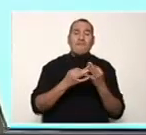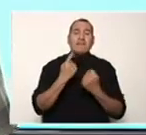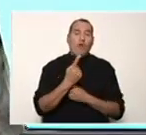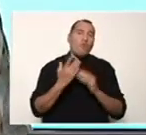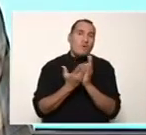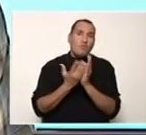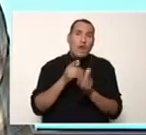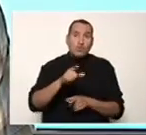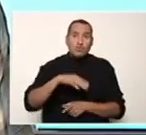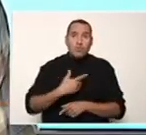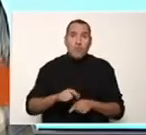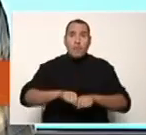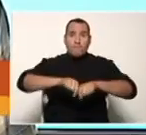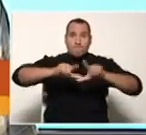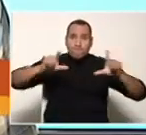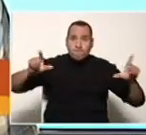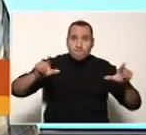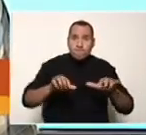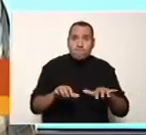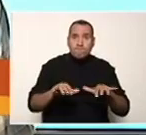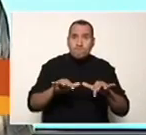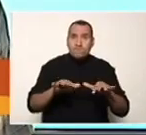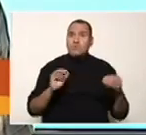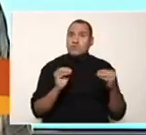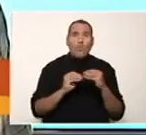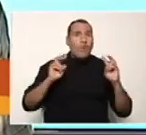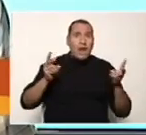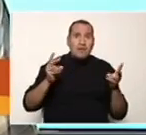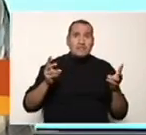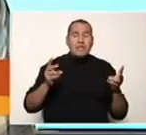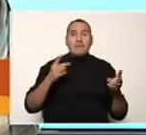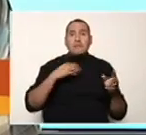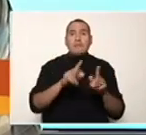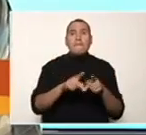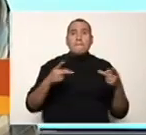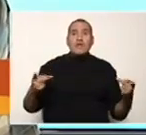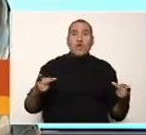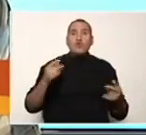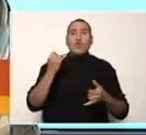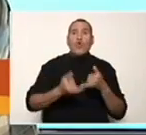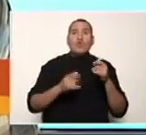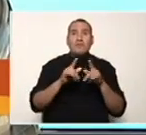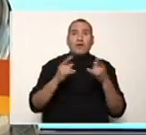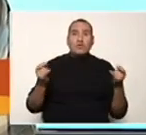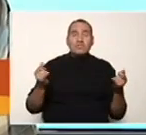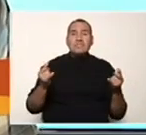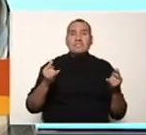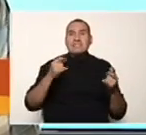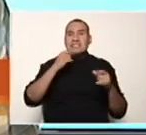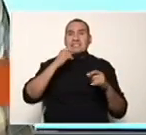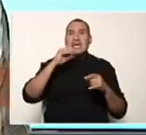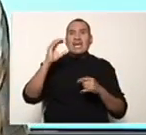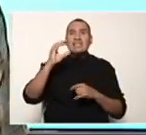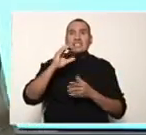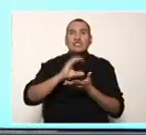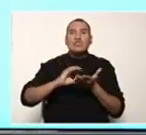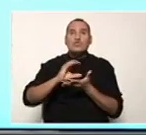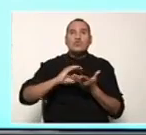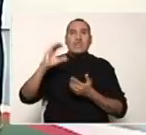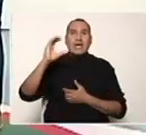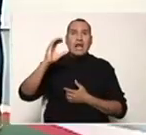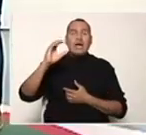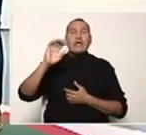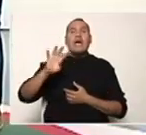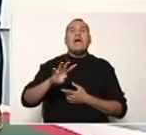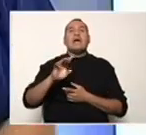cada viernes puede buscar su encartado de cada familia y una escuela donde en los diarios Últimas Noticias, Correo de Lorinoco, Ciudad Caracas y 4F.